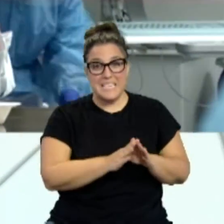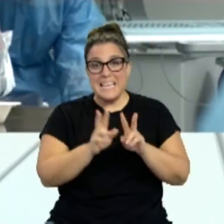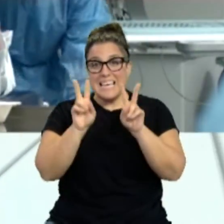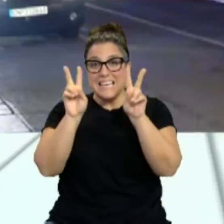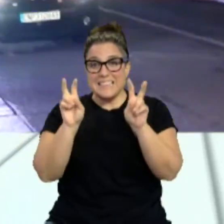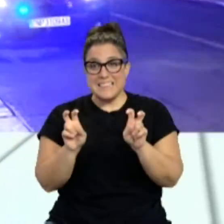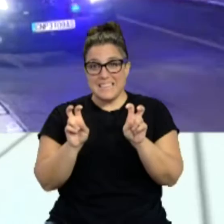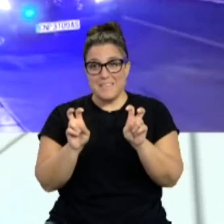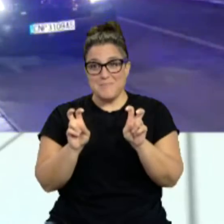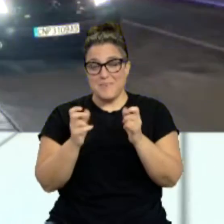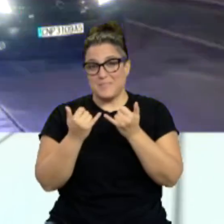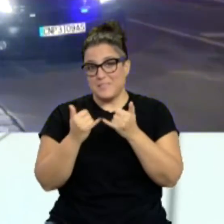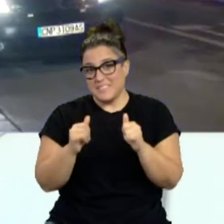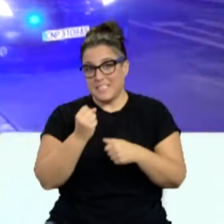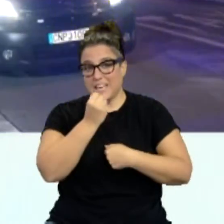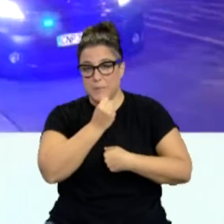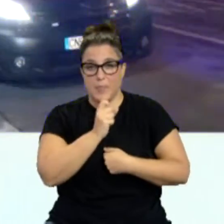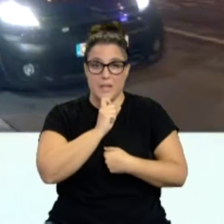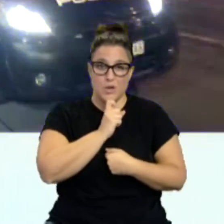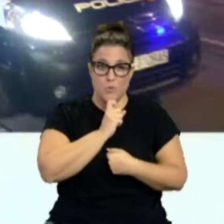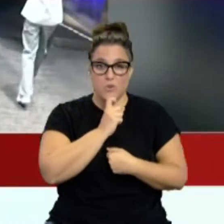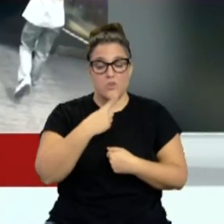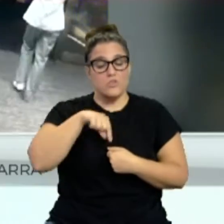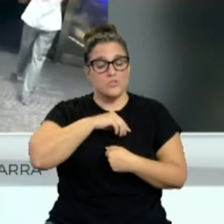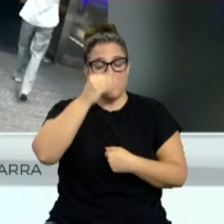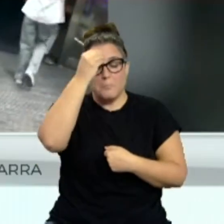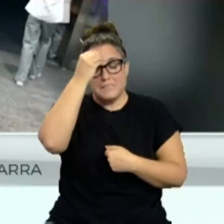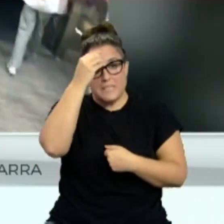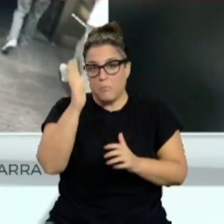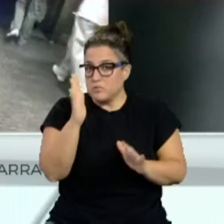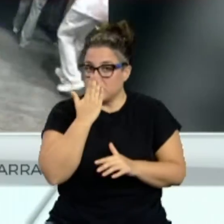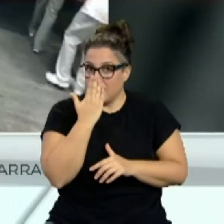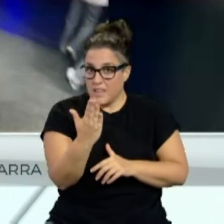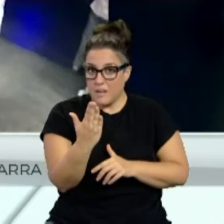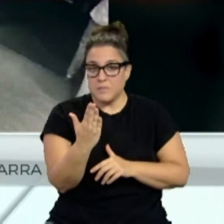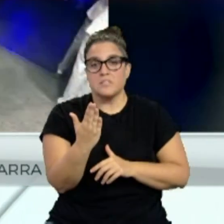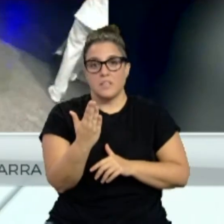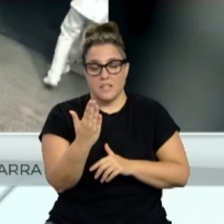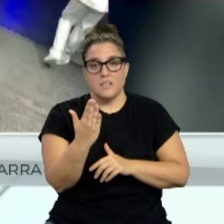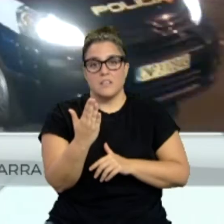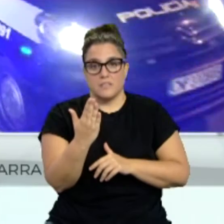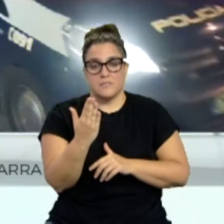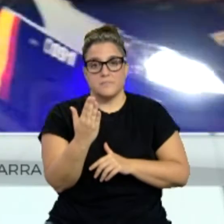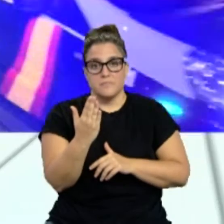fiestas, etcétera, bueno, nosotros lo que creemos, sinceramente, es que es conveniente que